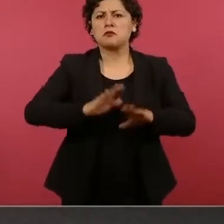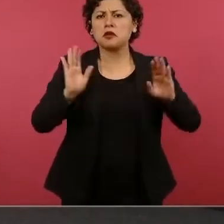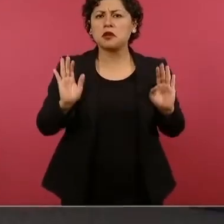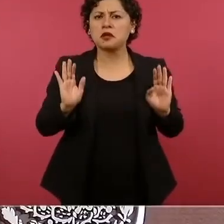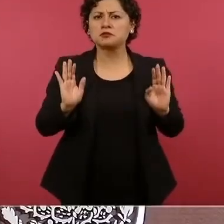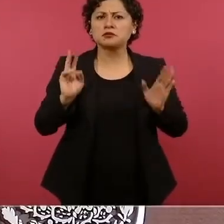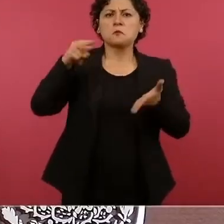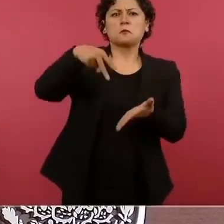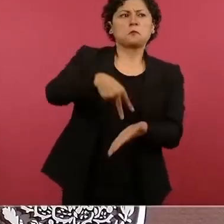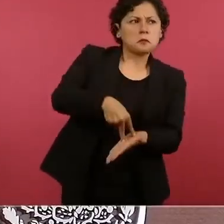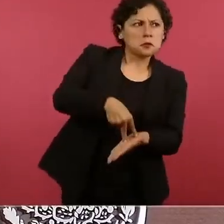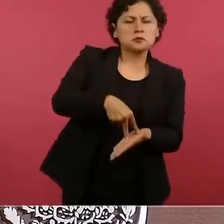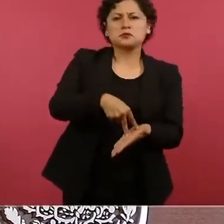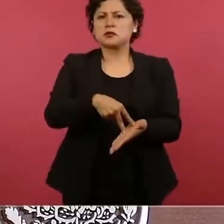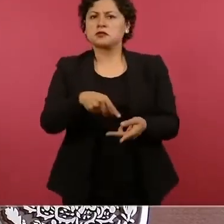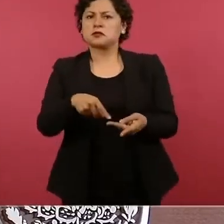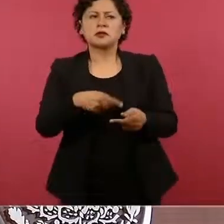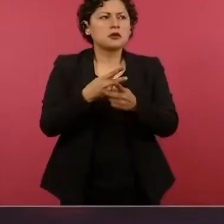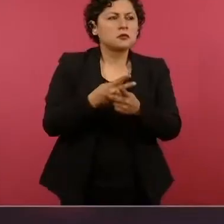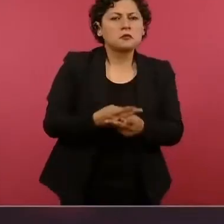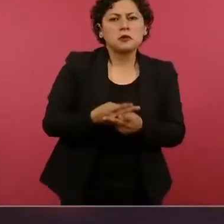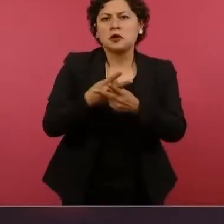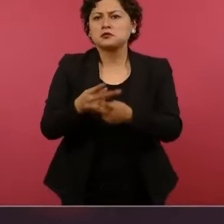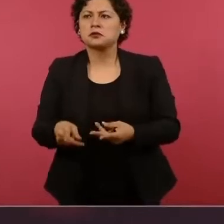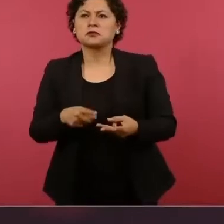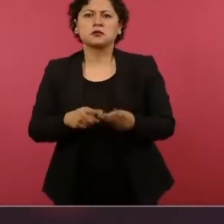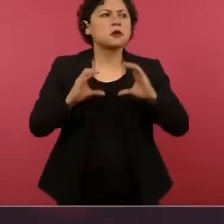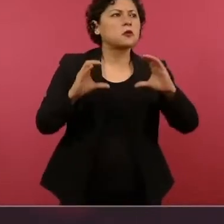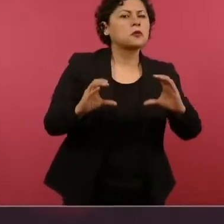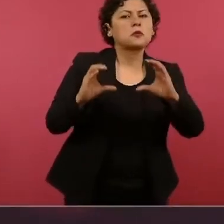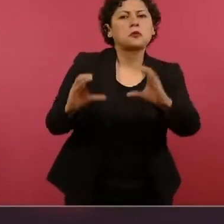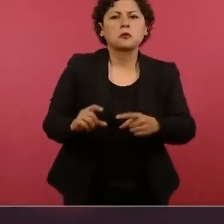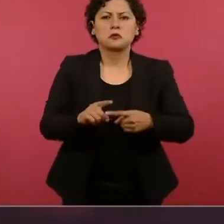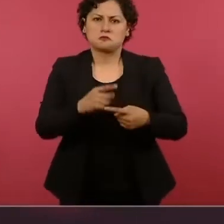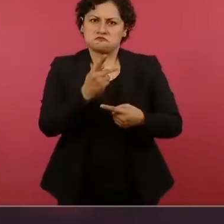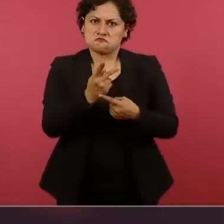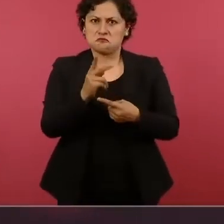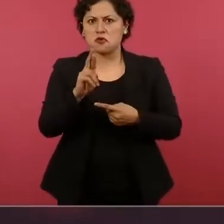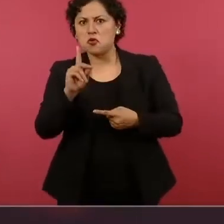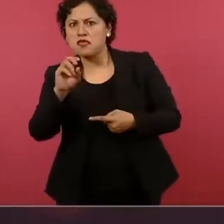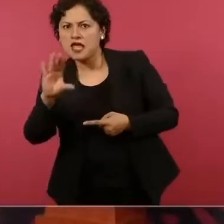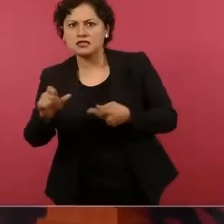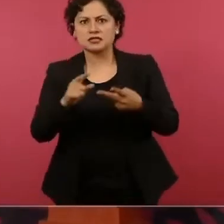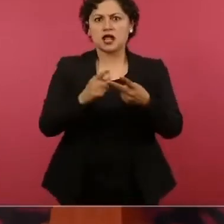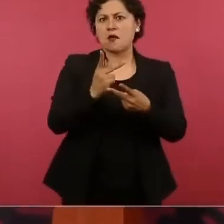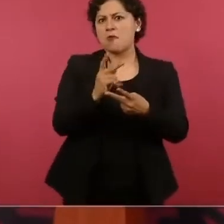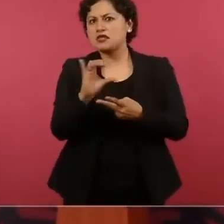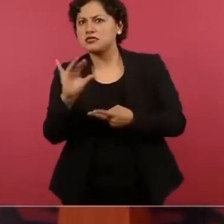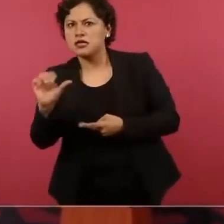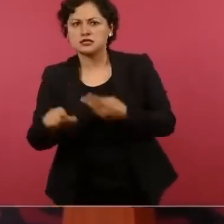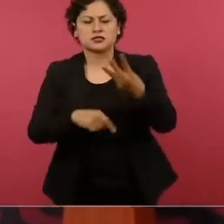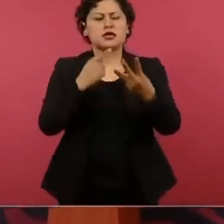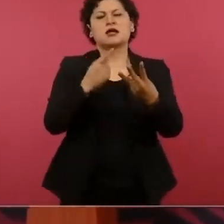presencia, paciencia y prudencia, las tres P, así como también se necesitan las tres C,